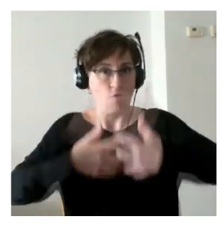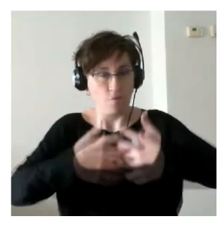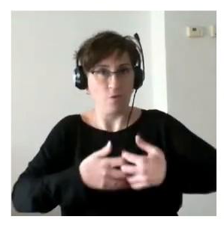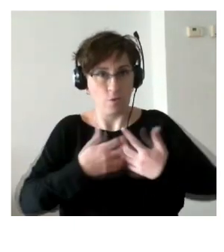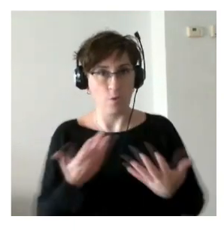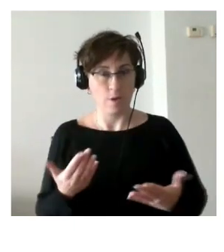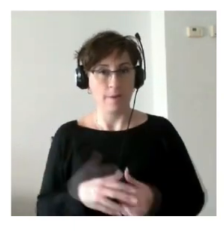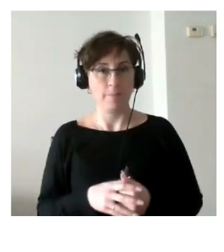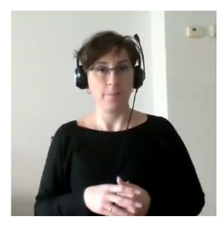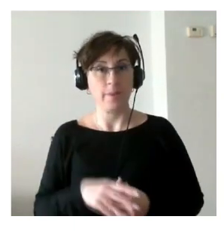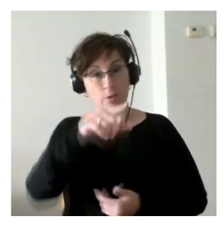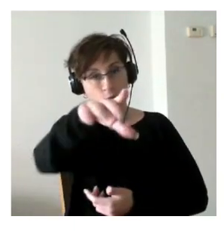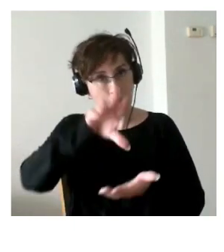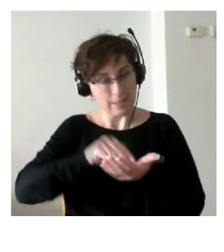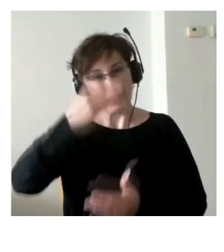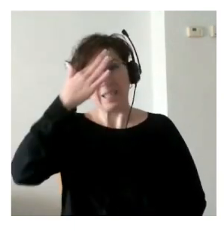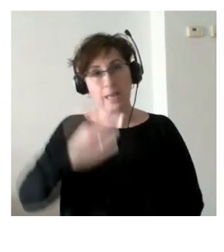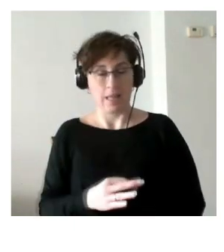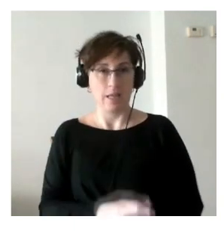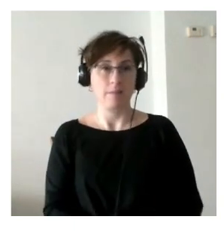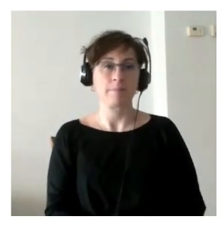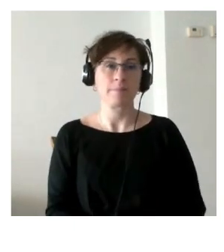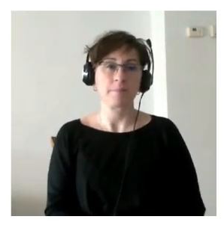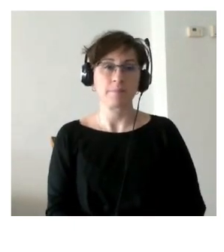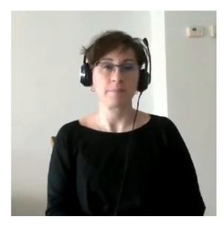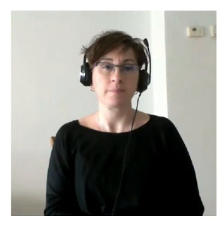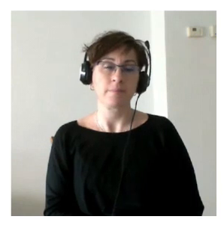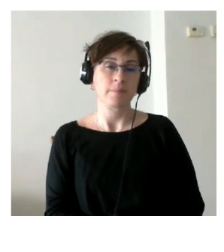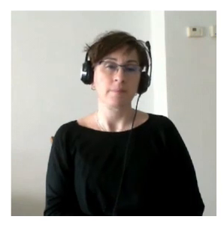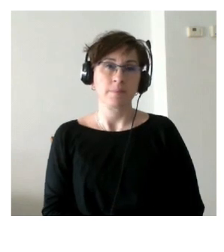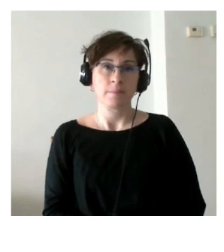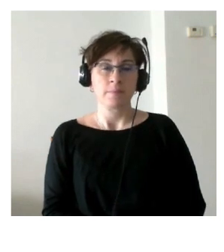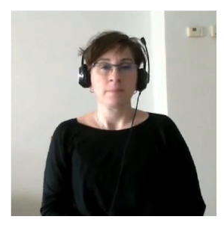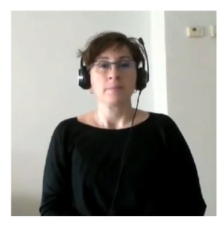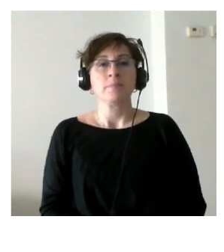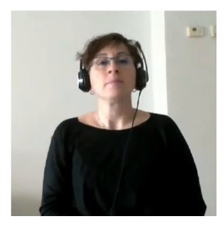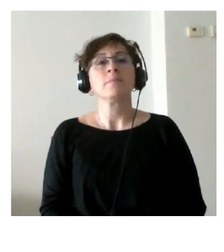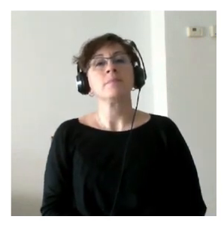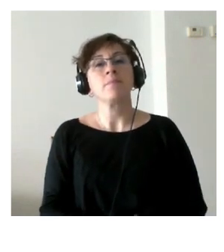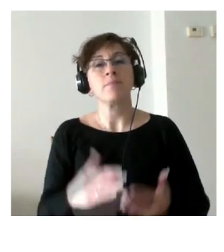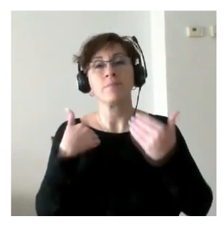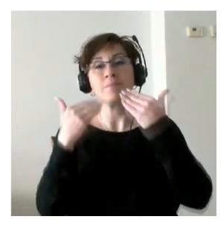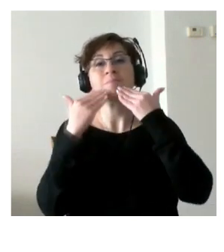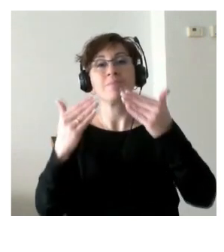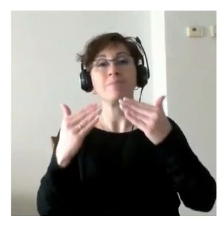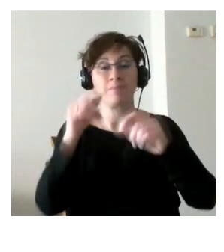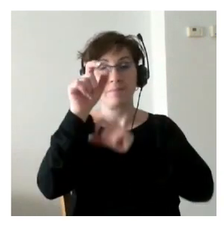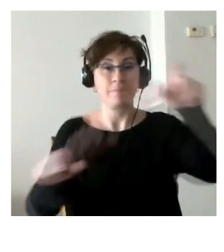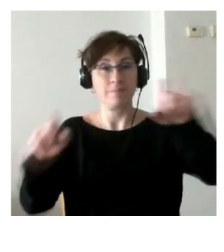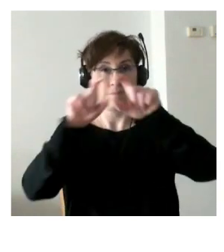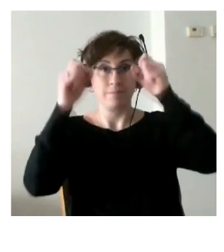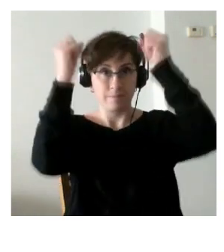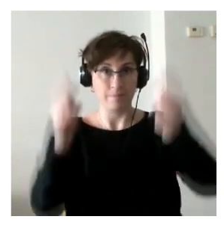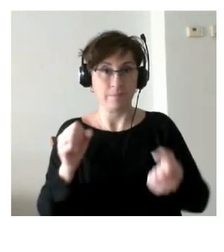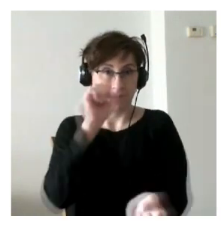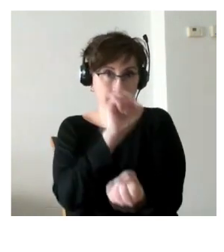desde esa creencia y desde sus capacidades quiero dar las gracias a todas las personas de instituciones penitenciarias tanto